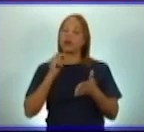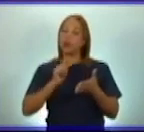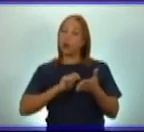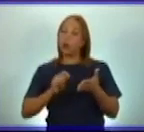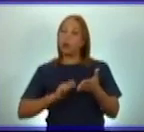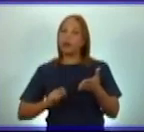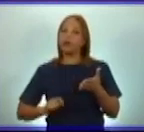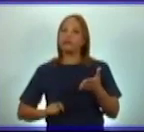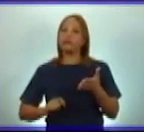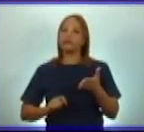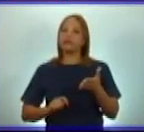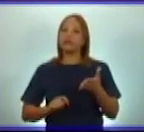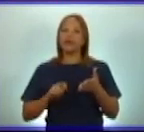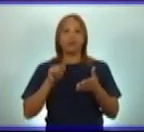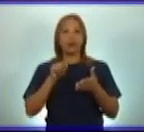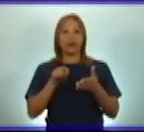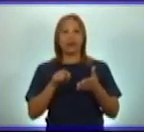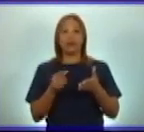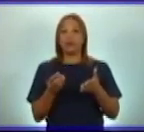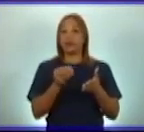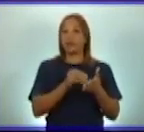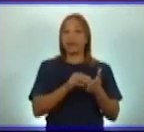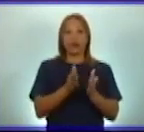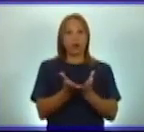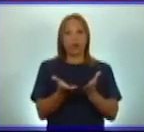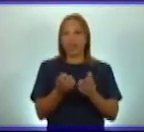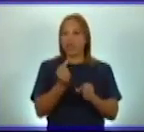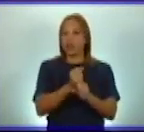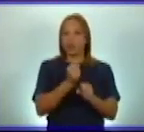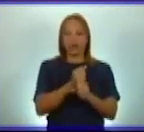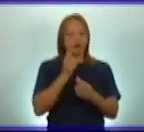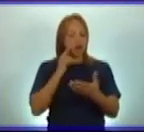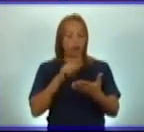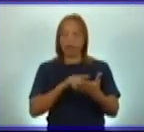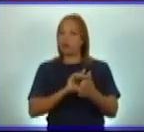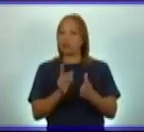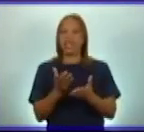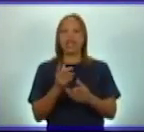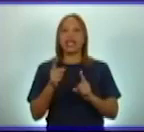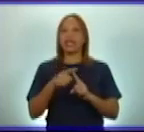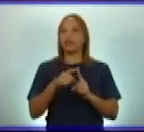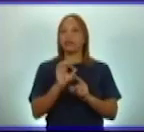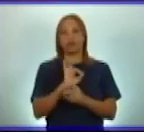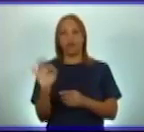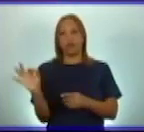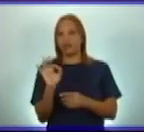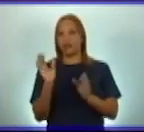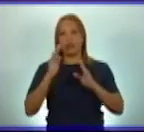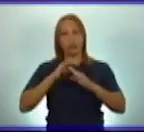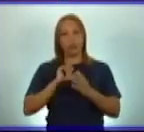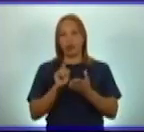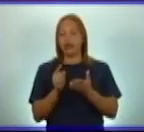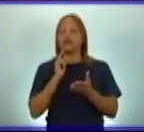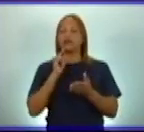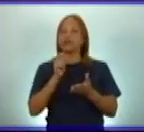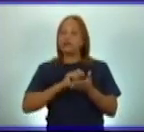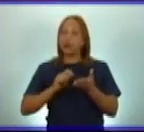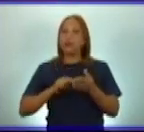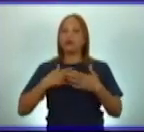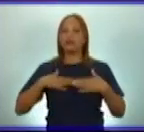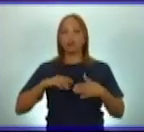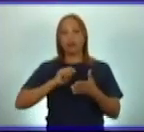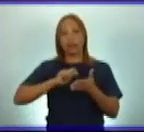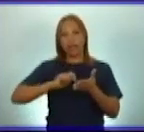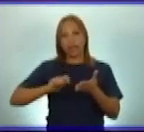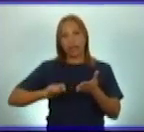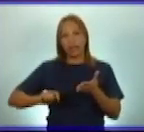porque esa no está en tu cuaderno de actividades ni en el libro de texto. Preparados y